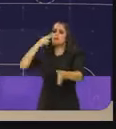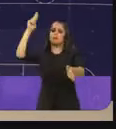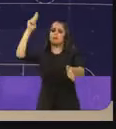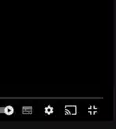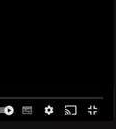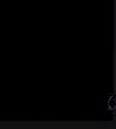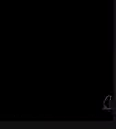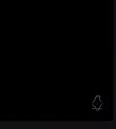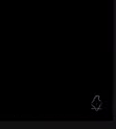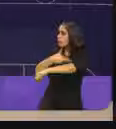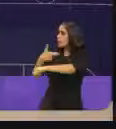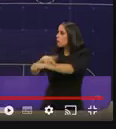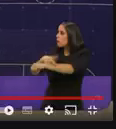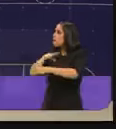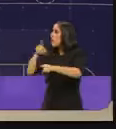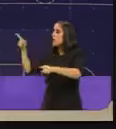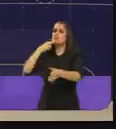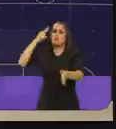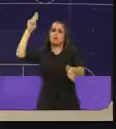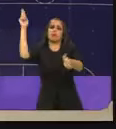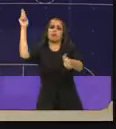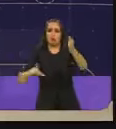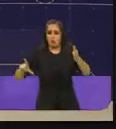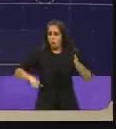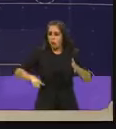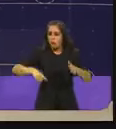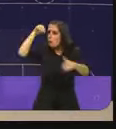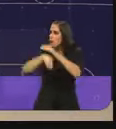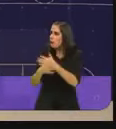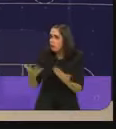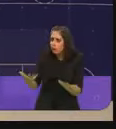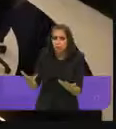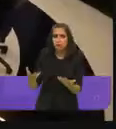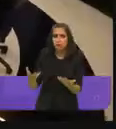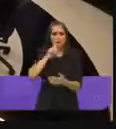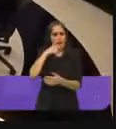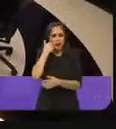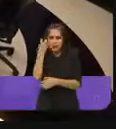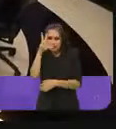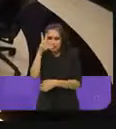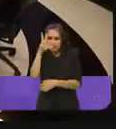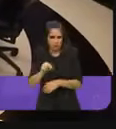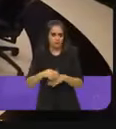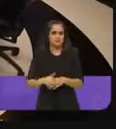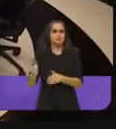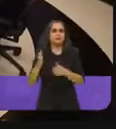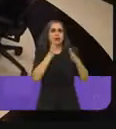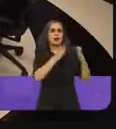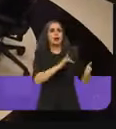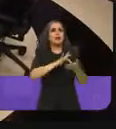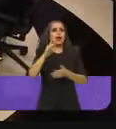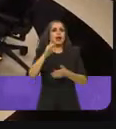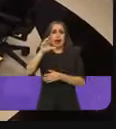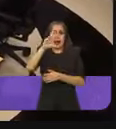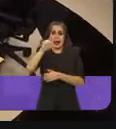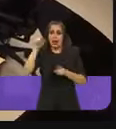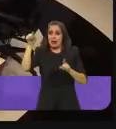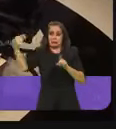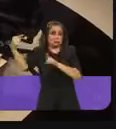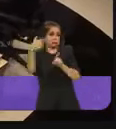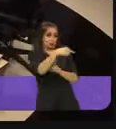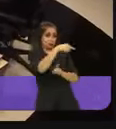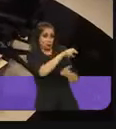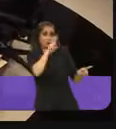está estancada. La economía está estancada. Gracias, candidato. Candidata Clara Burgaba, por alusiones personales, ¿quieres hacer uso de la voz?